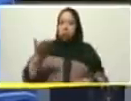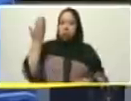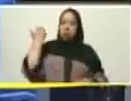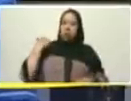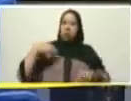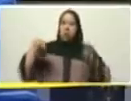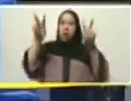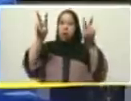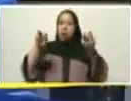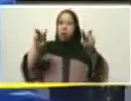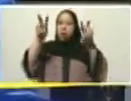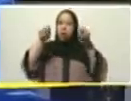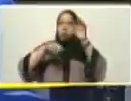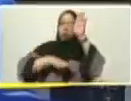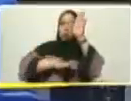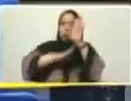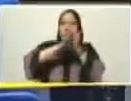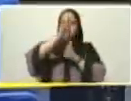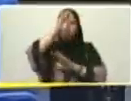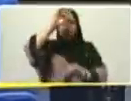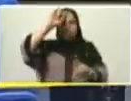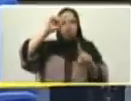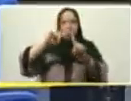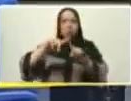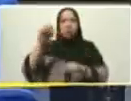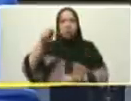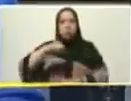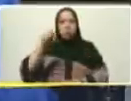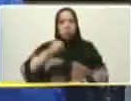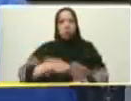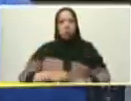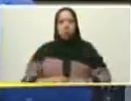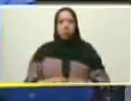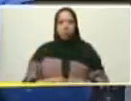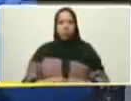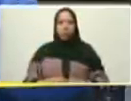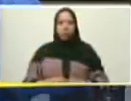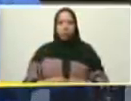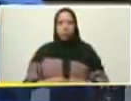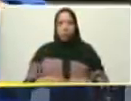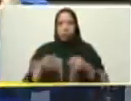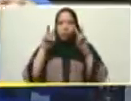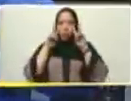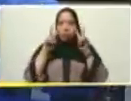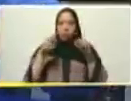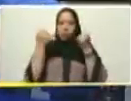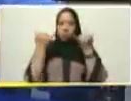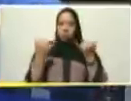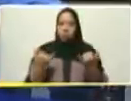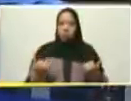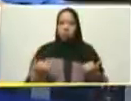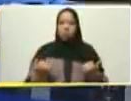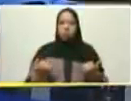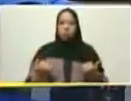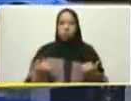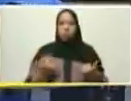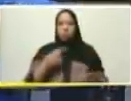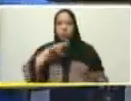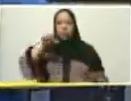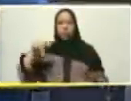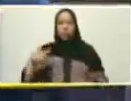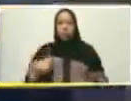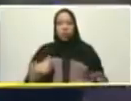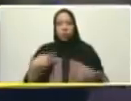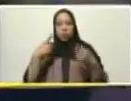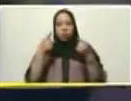prosperidad y lo vamos a lograr eso que estamos viendo apenas el crecimiento de la